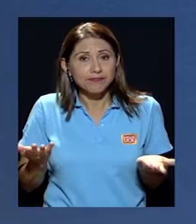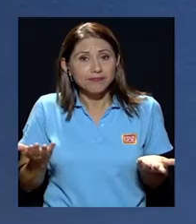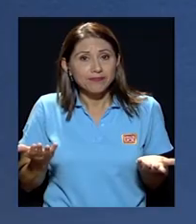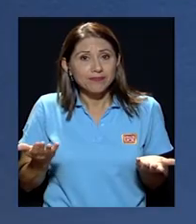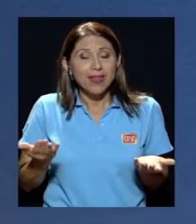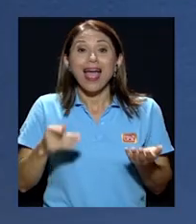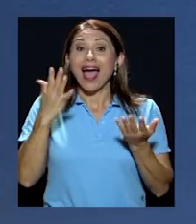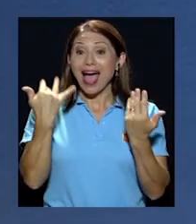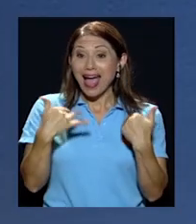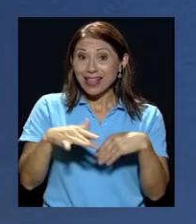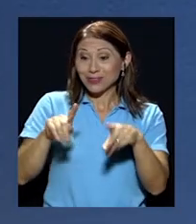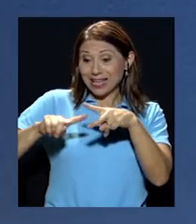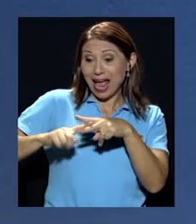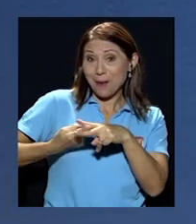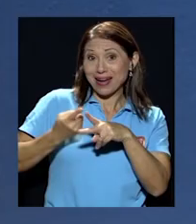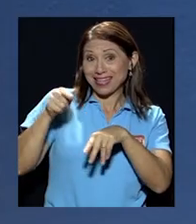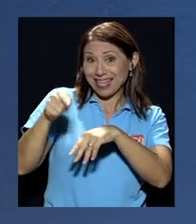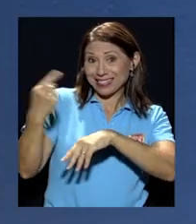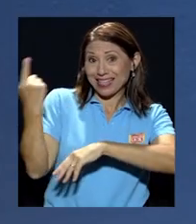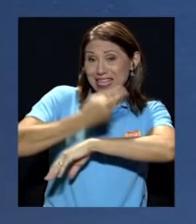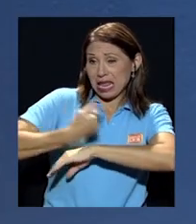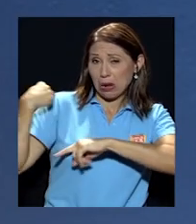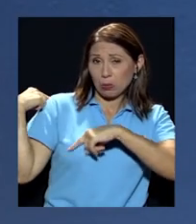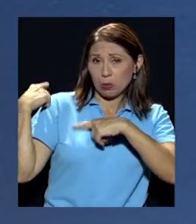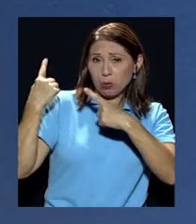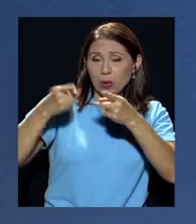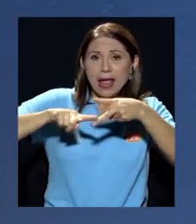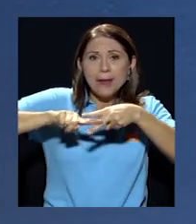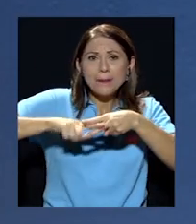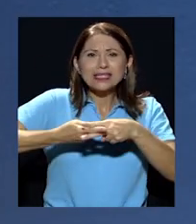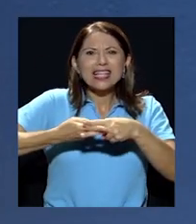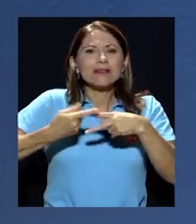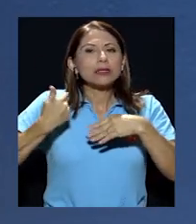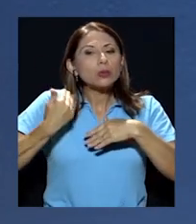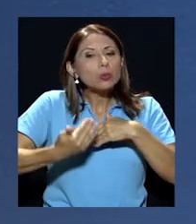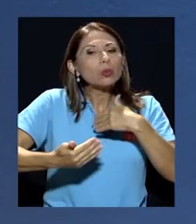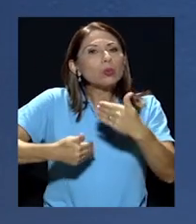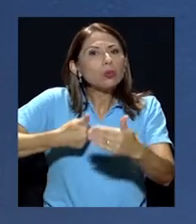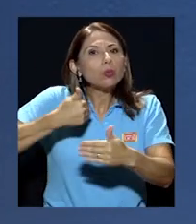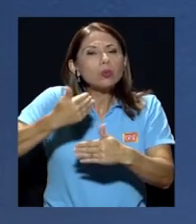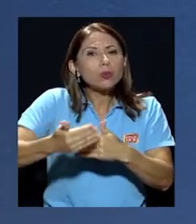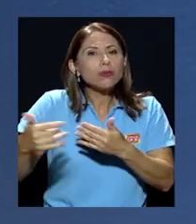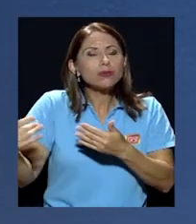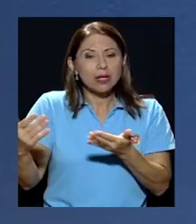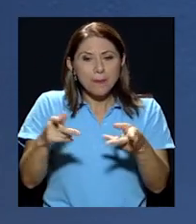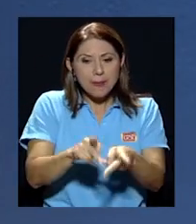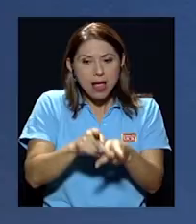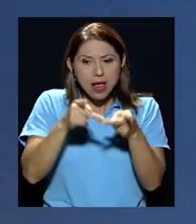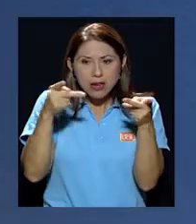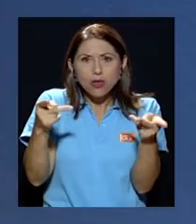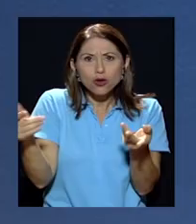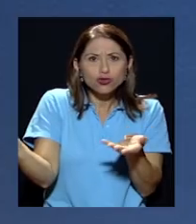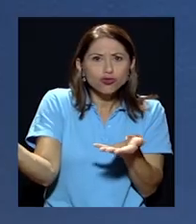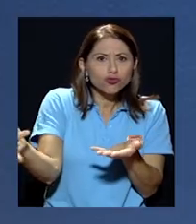a partir de ese momento empecé un proceso constante de recolección de periódicos. Yo